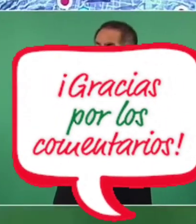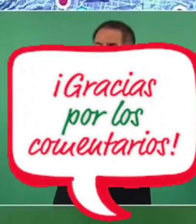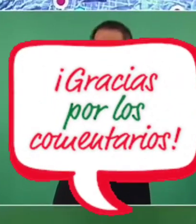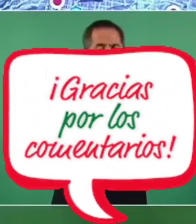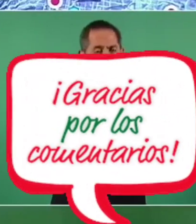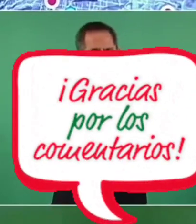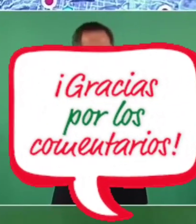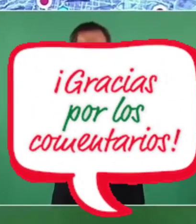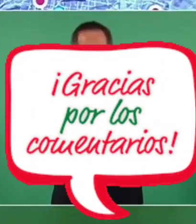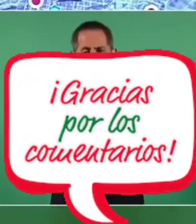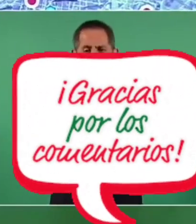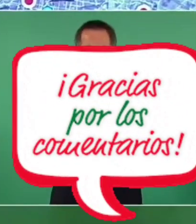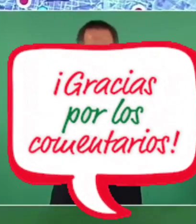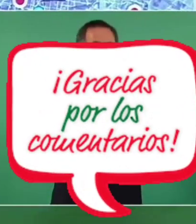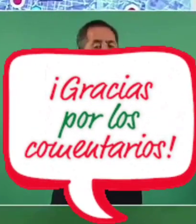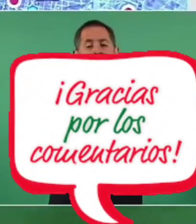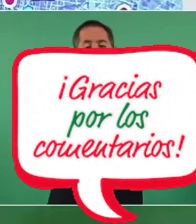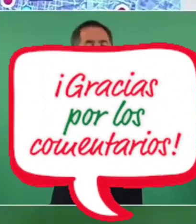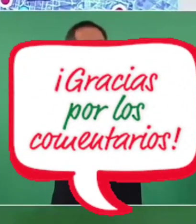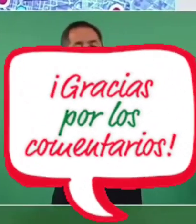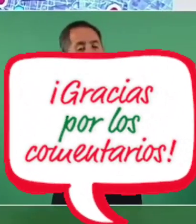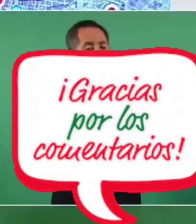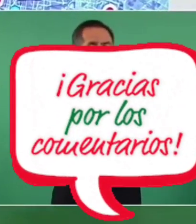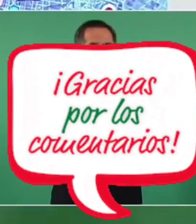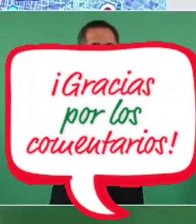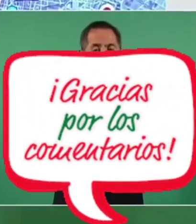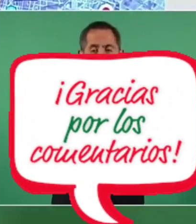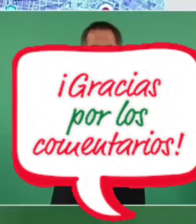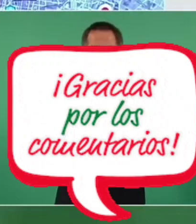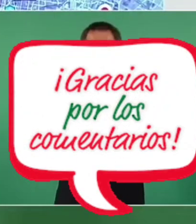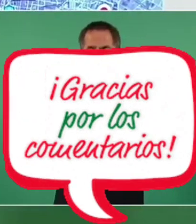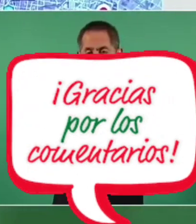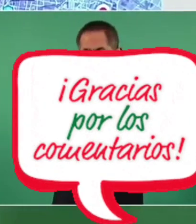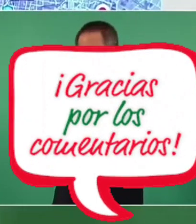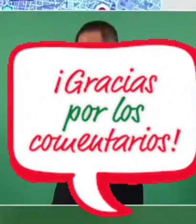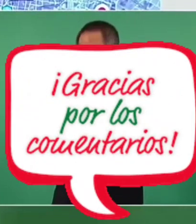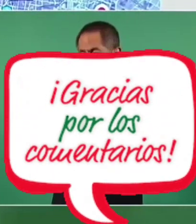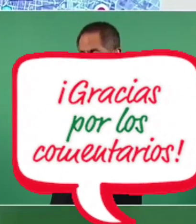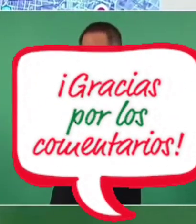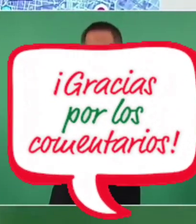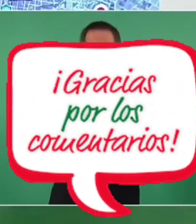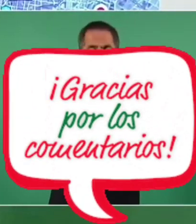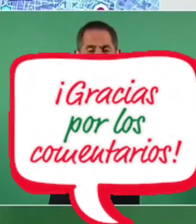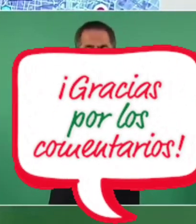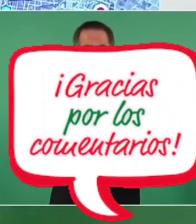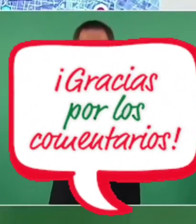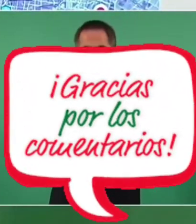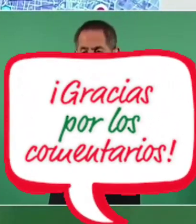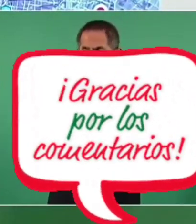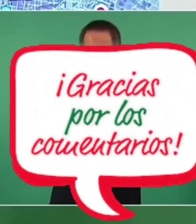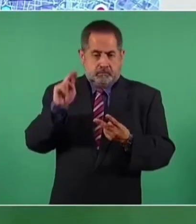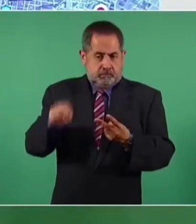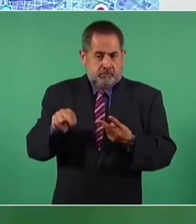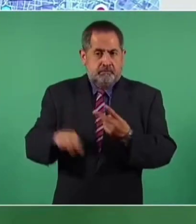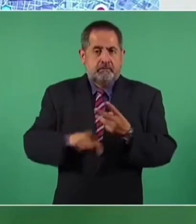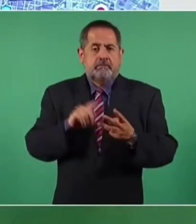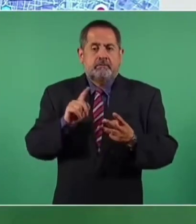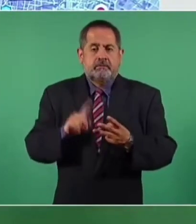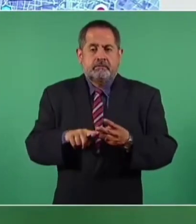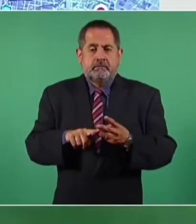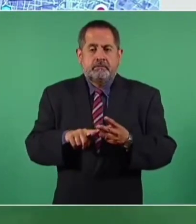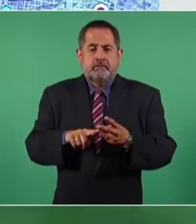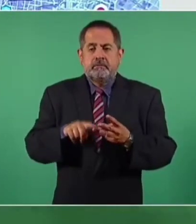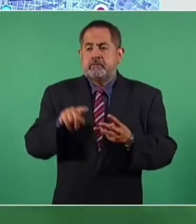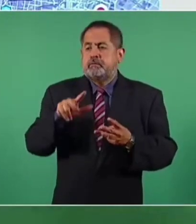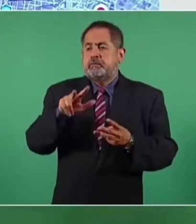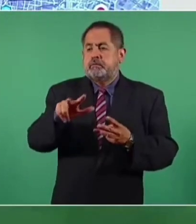vamos a tener una terminal de venta de gas en venta de Carpio. en San Juan y Guatepec, en la 18 de